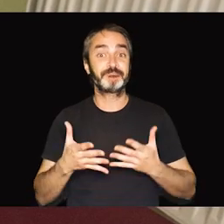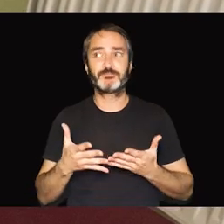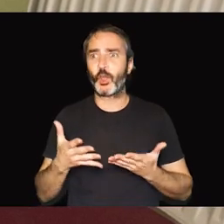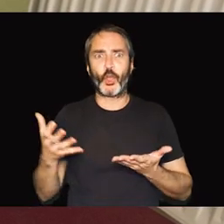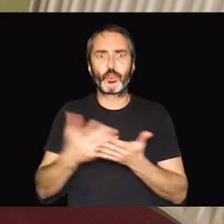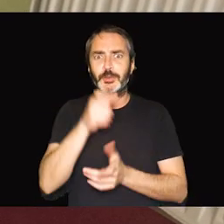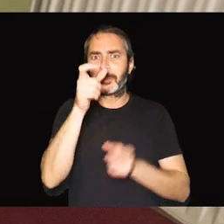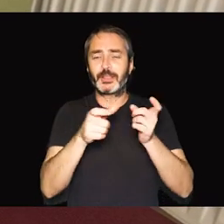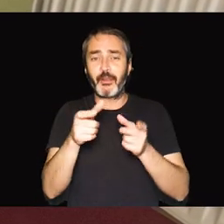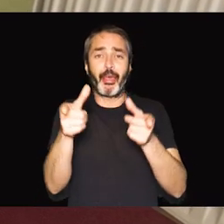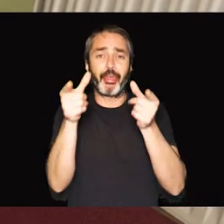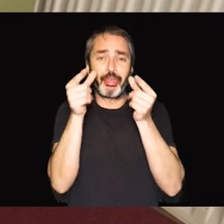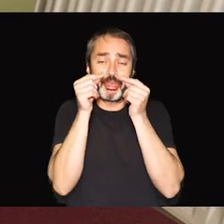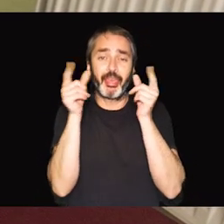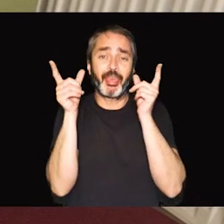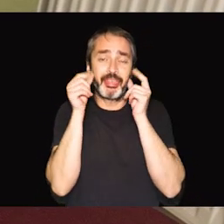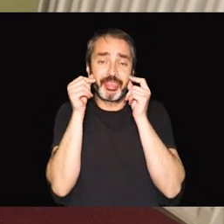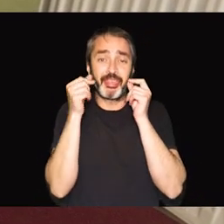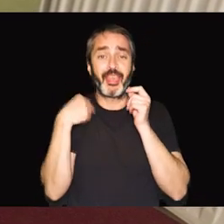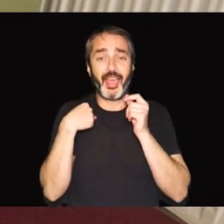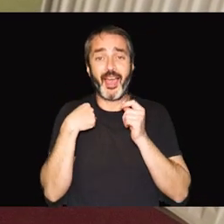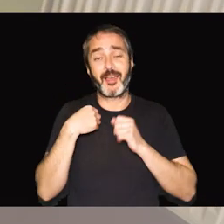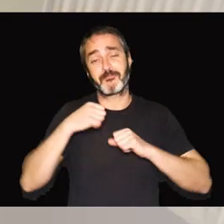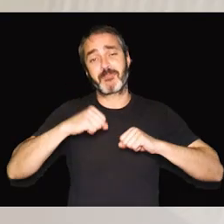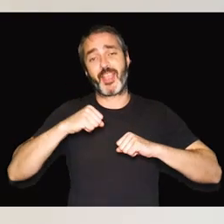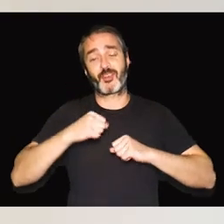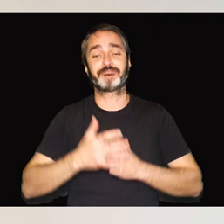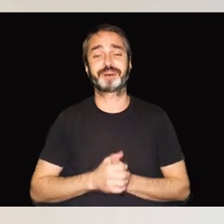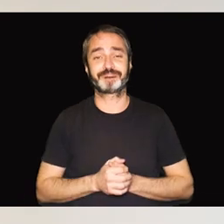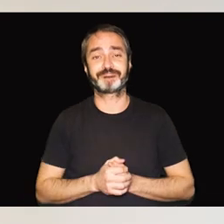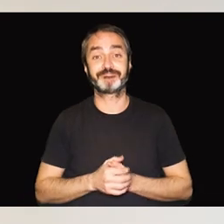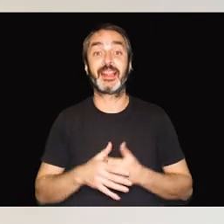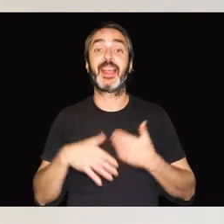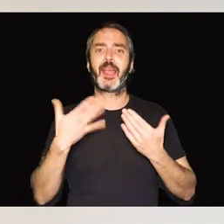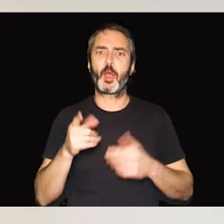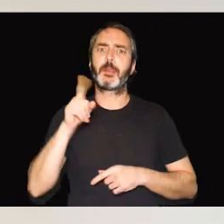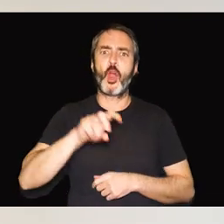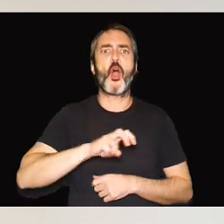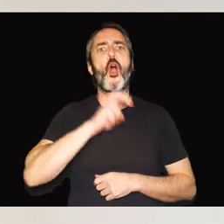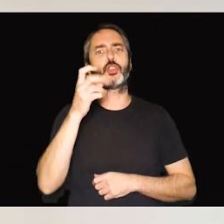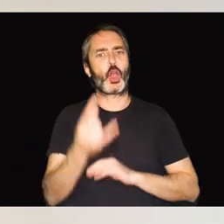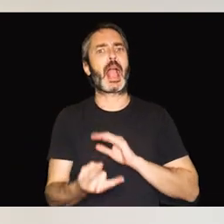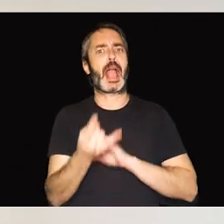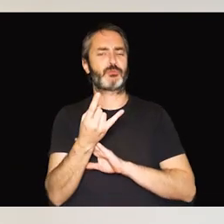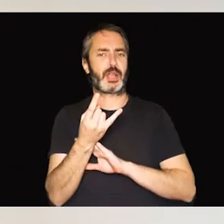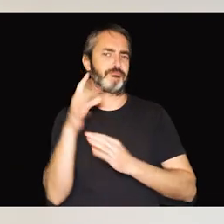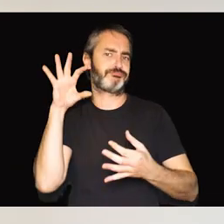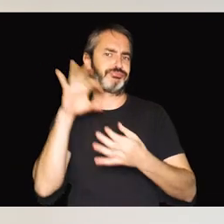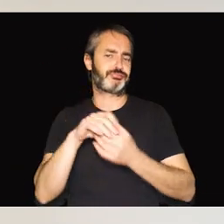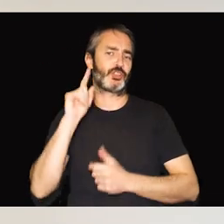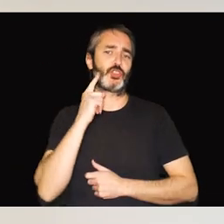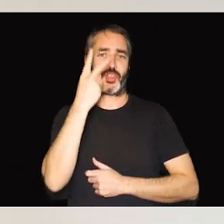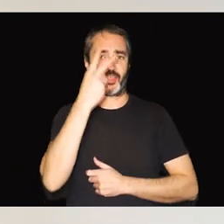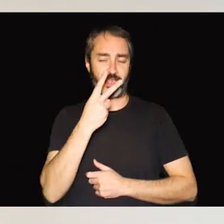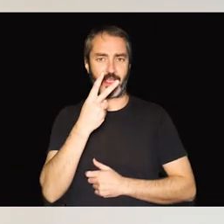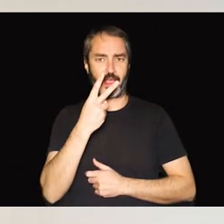perdemos calidad visual y auditiva a medida que envejecemos. Pero hay otras causas de sordoceguera adquirida, entre las que hay muchas